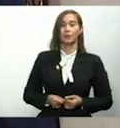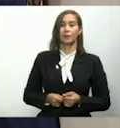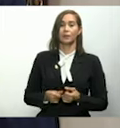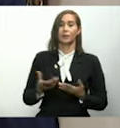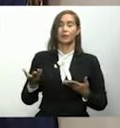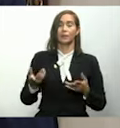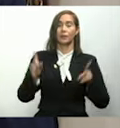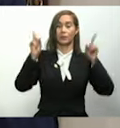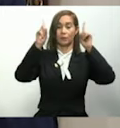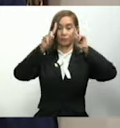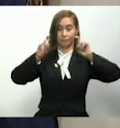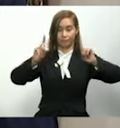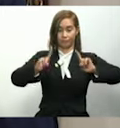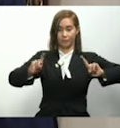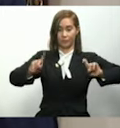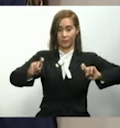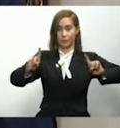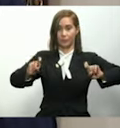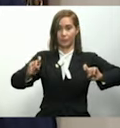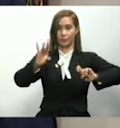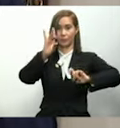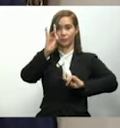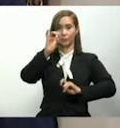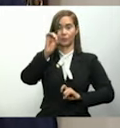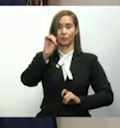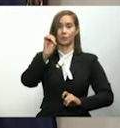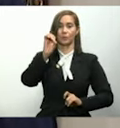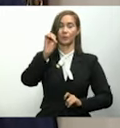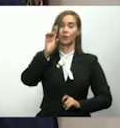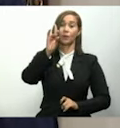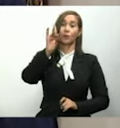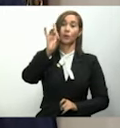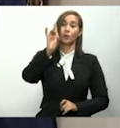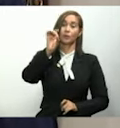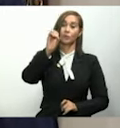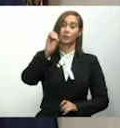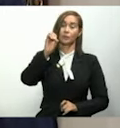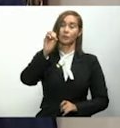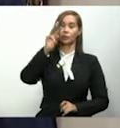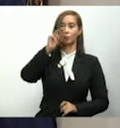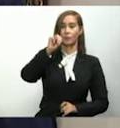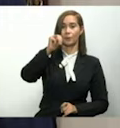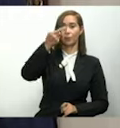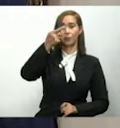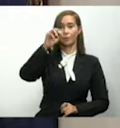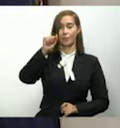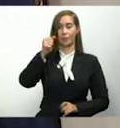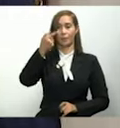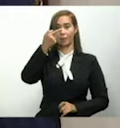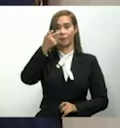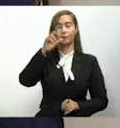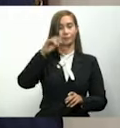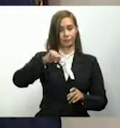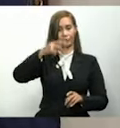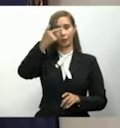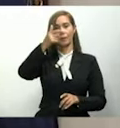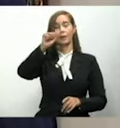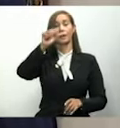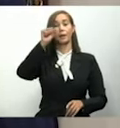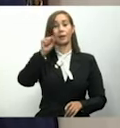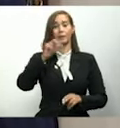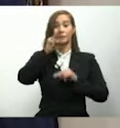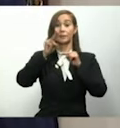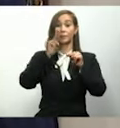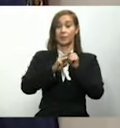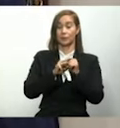una licitación de 800 megas de gas natural con su depósito de gas natural en Manzanillo, iniciando también el